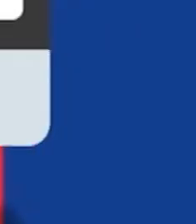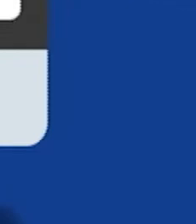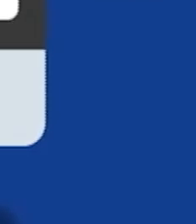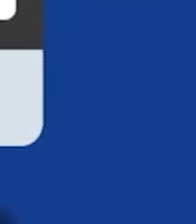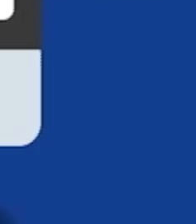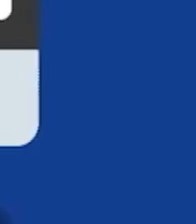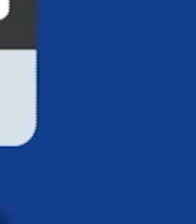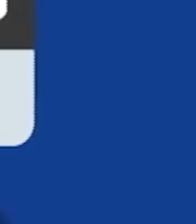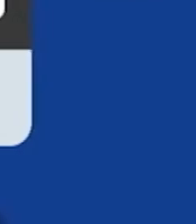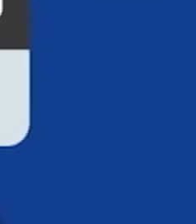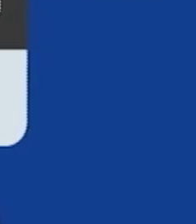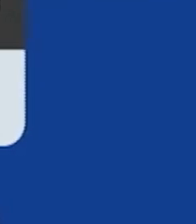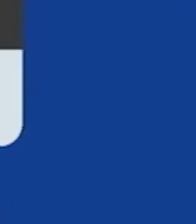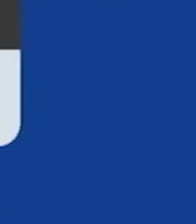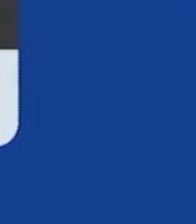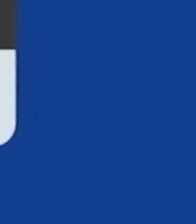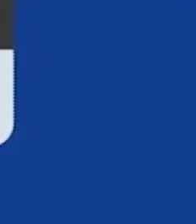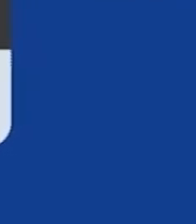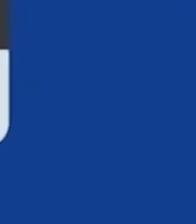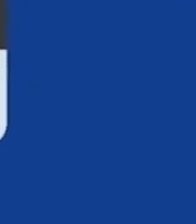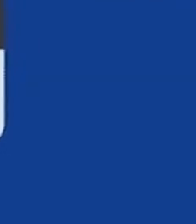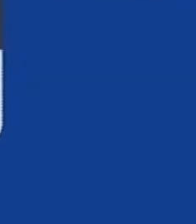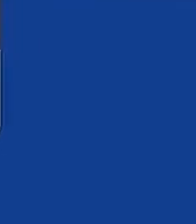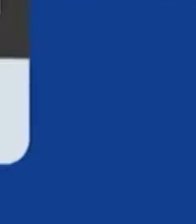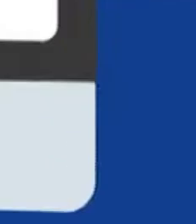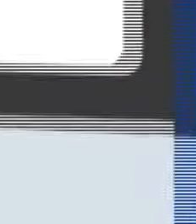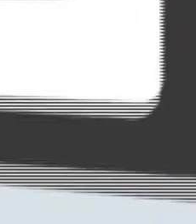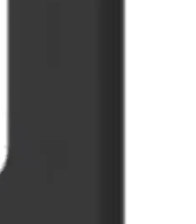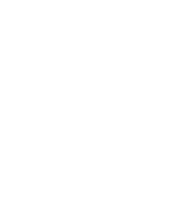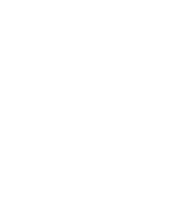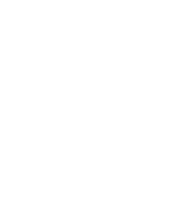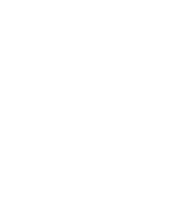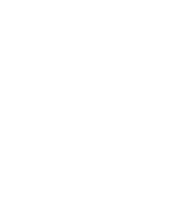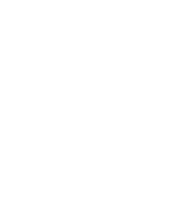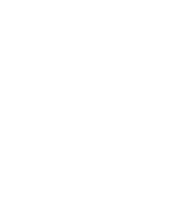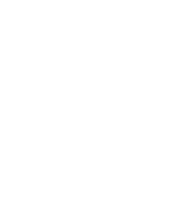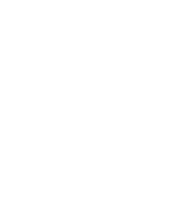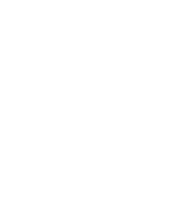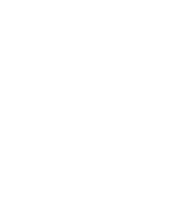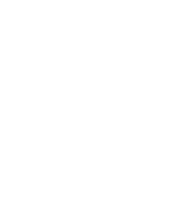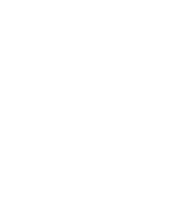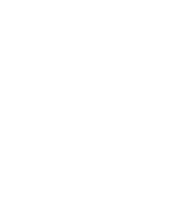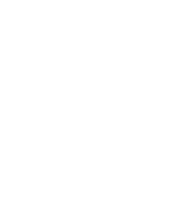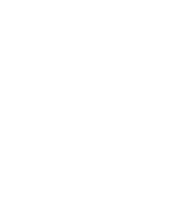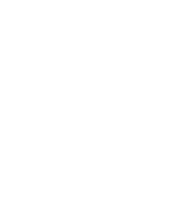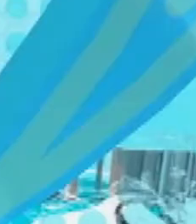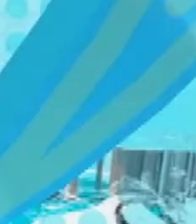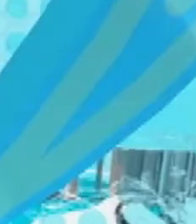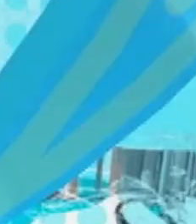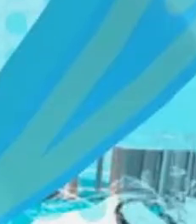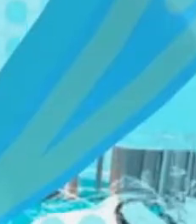programe de forma automática sus sobres electrónicos. Somos el Banco de Costa Rica.